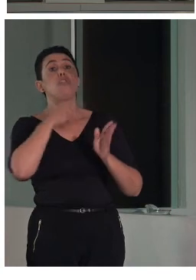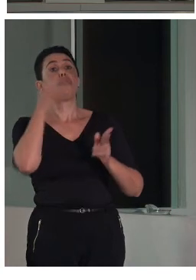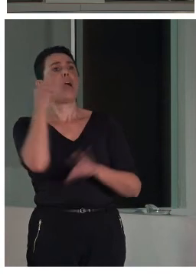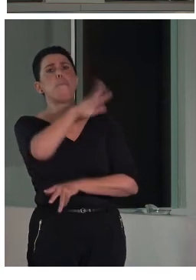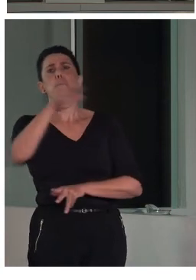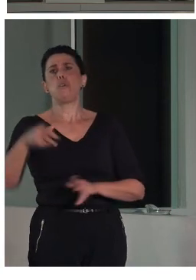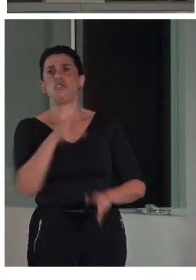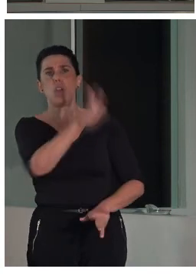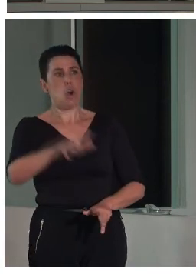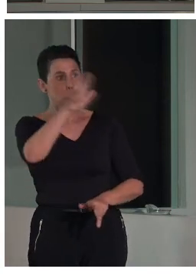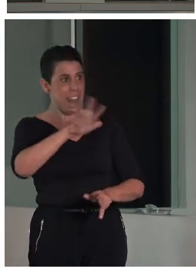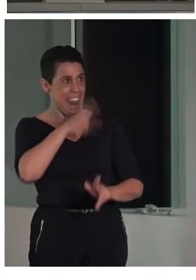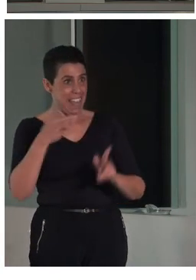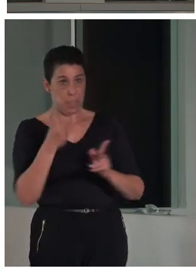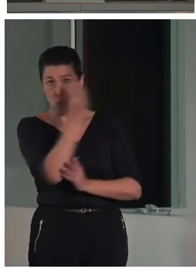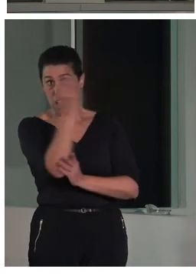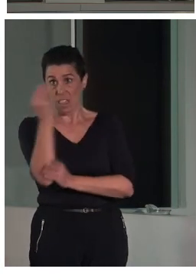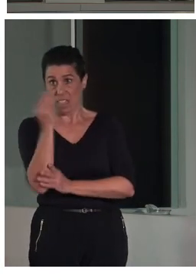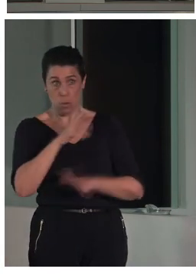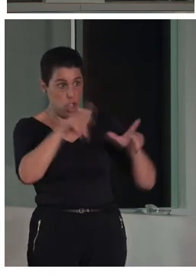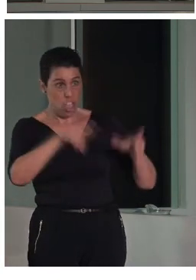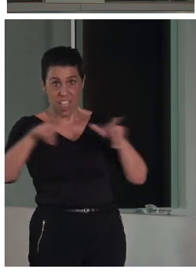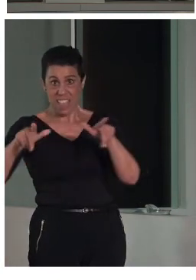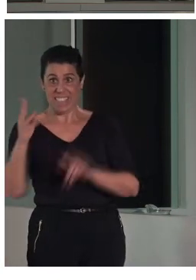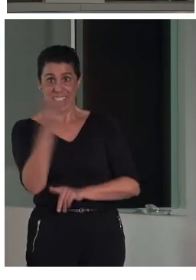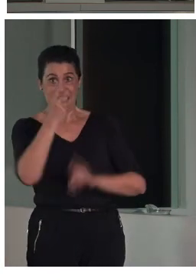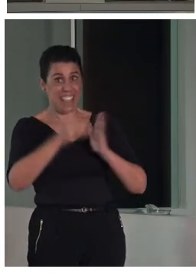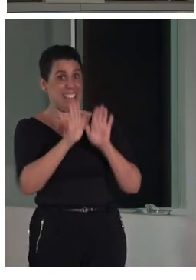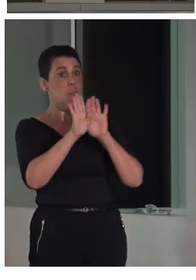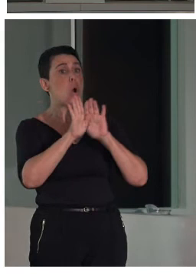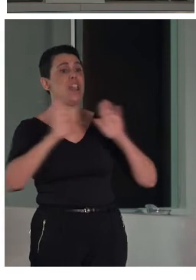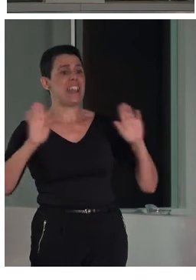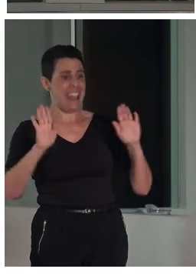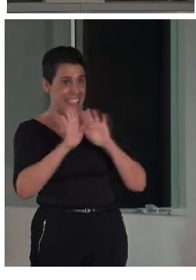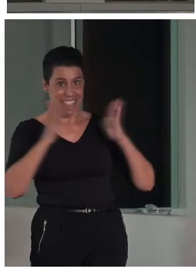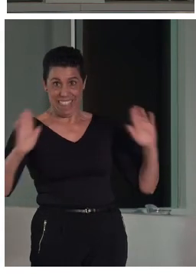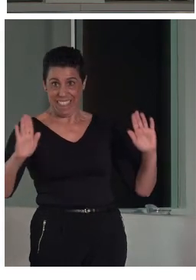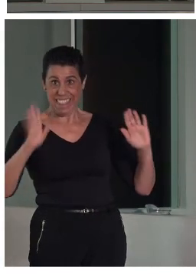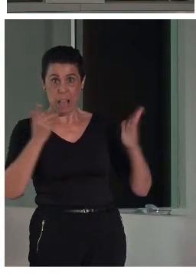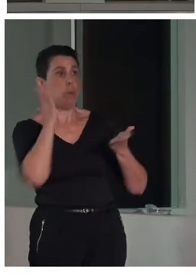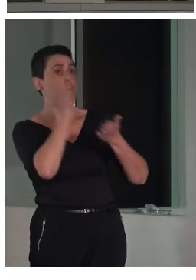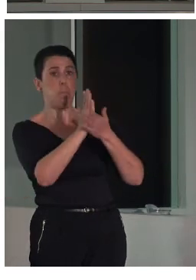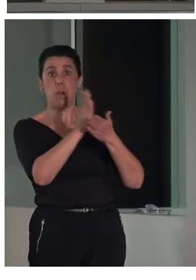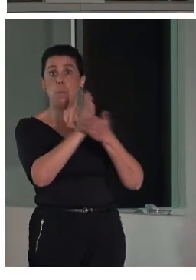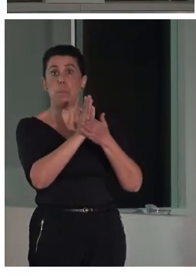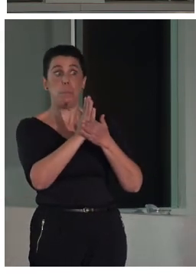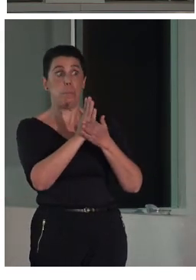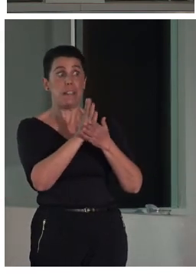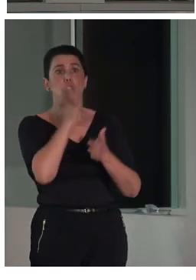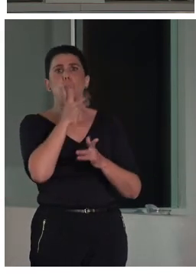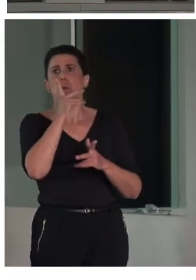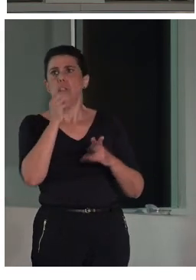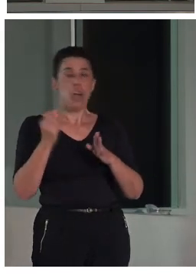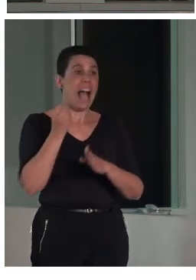en tres grandes salas. Es un retablo, pero, sin embargo, está partido. Entonces, por eso se hace el apoyo para que se vea